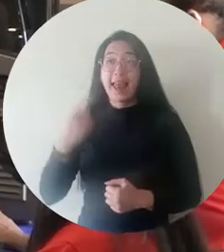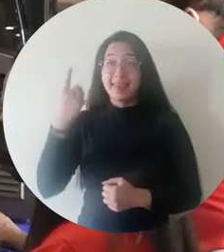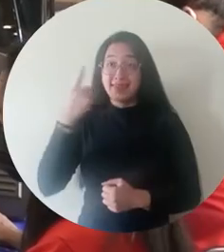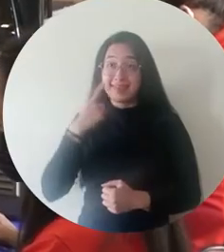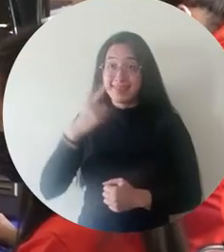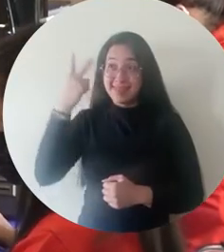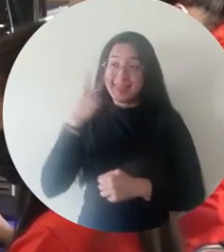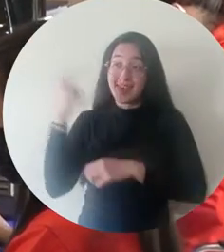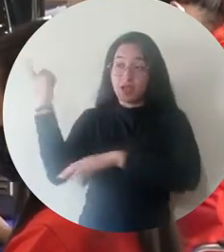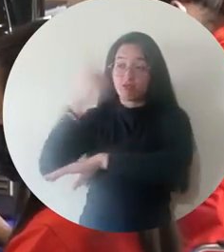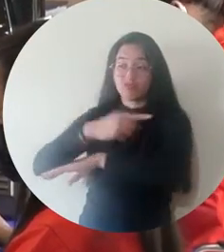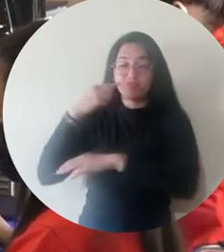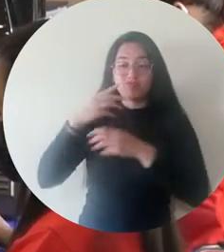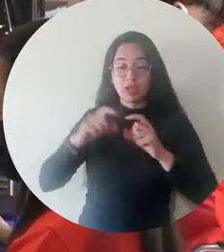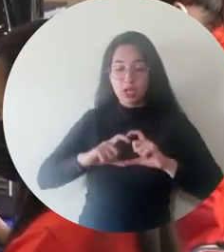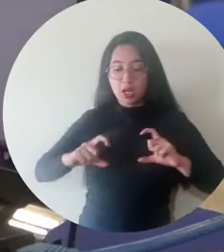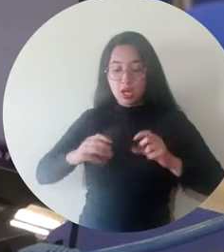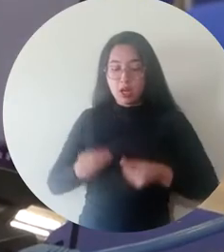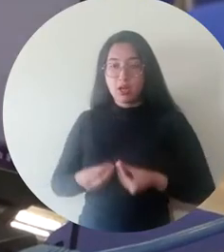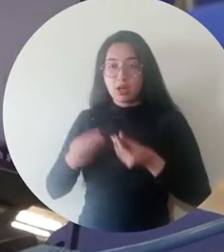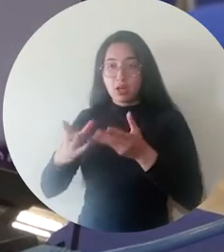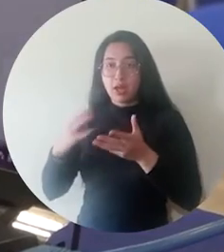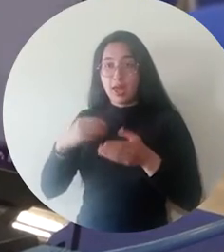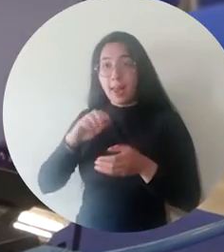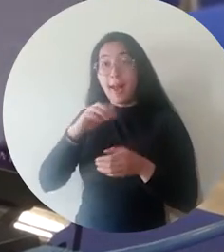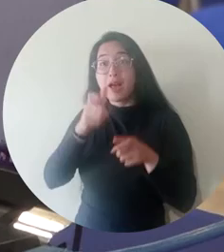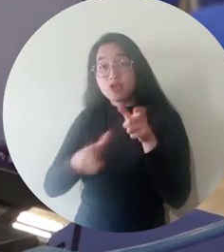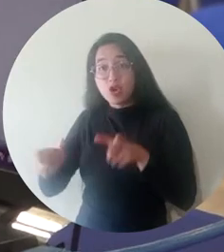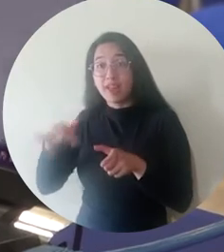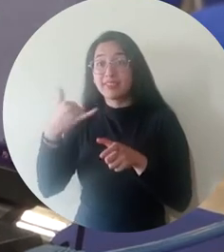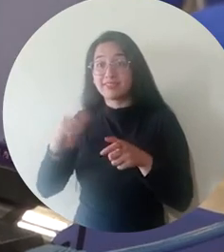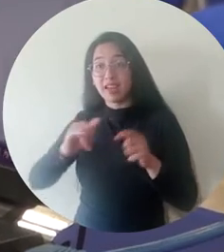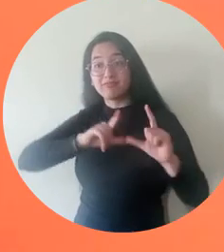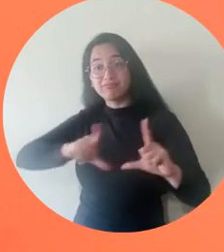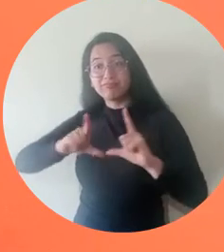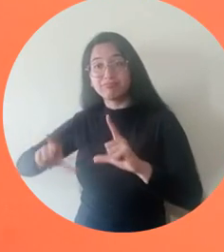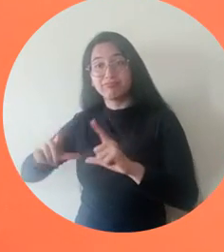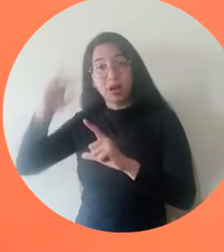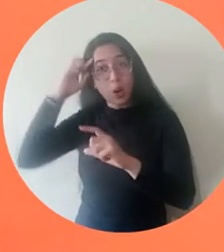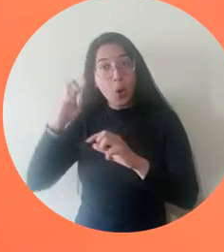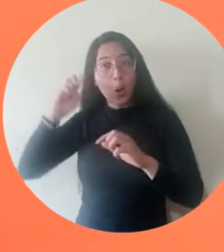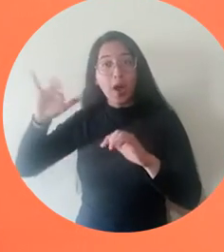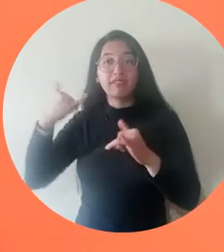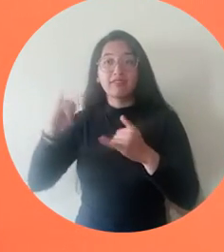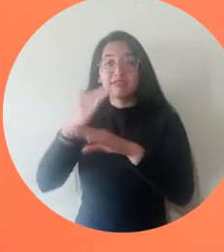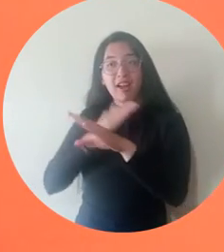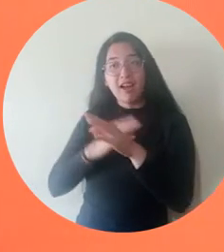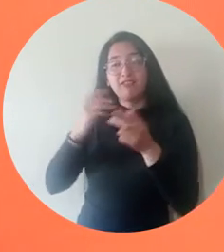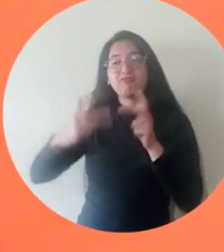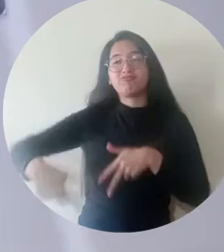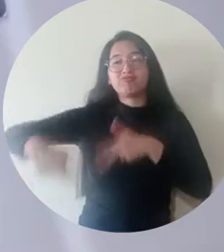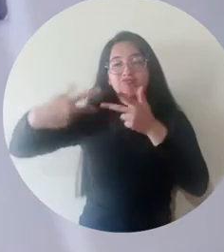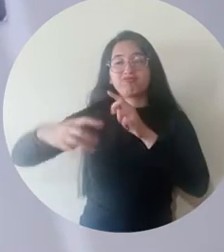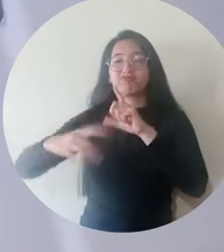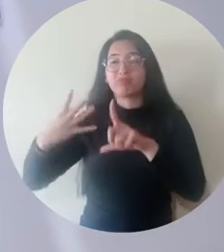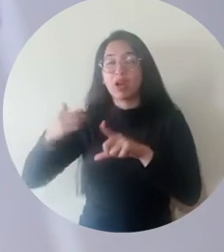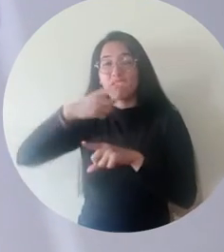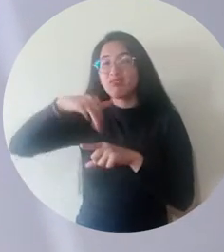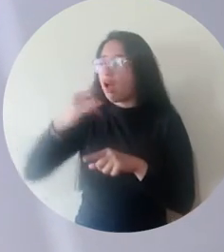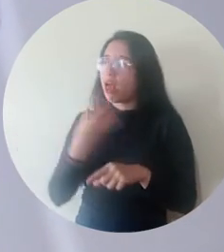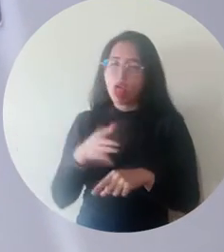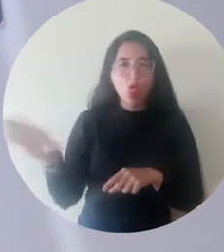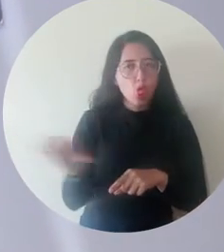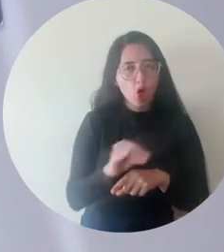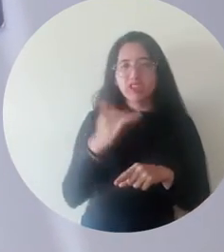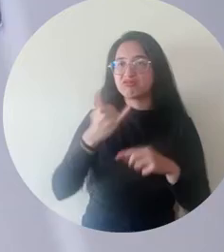Las jornadas en las que se entregó el documento de identificación institucional a graduados de todos los programas de pregrado presencial y a distancia y de